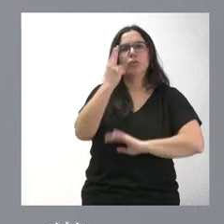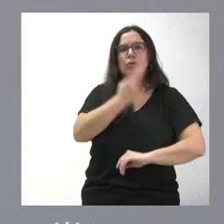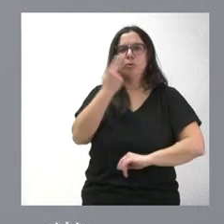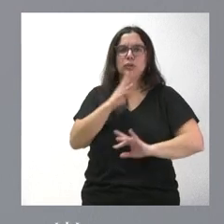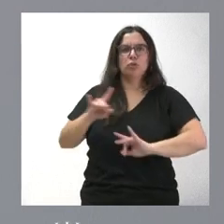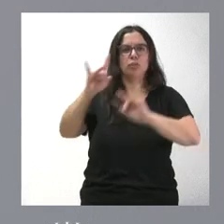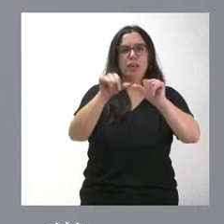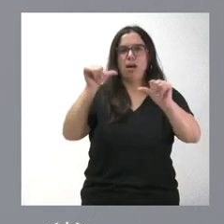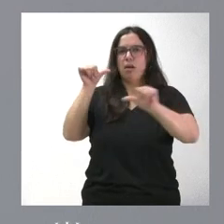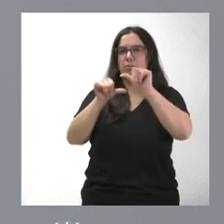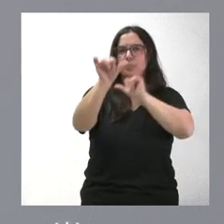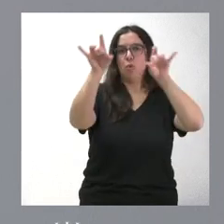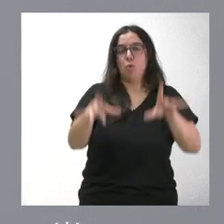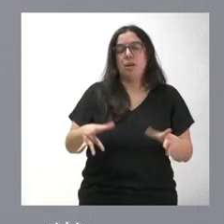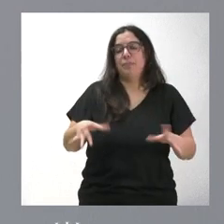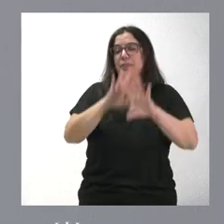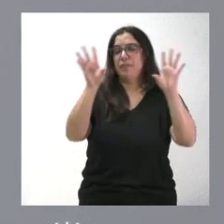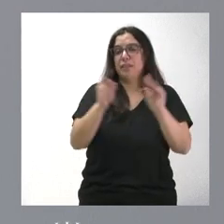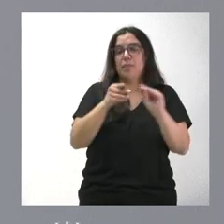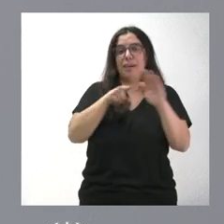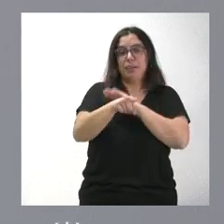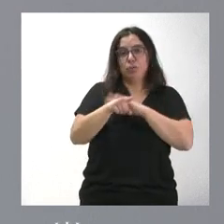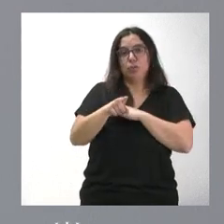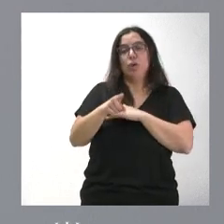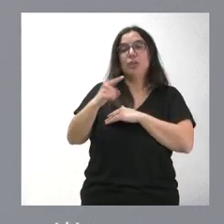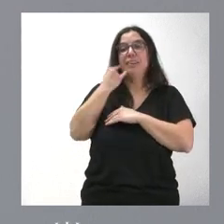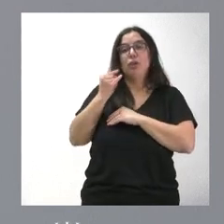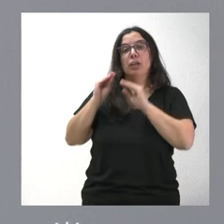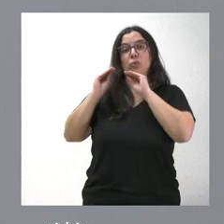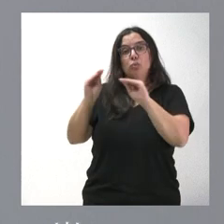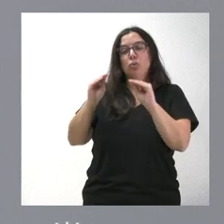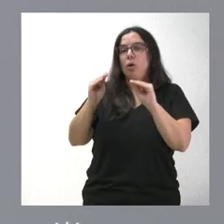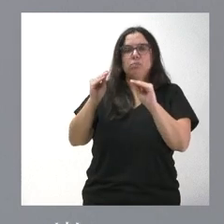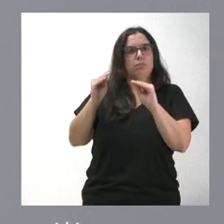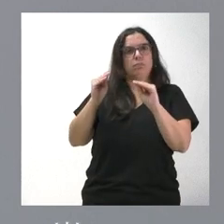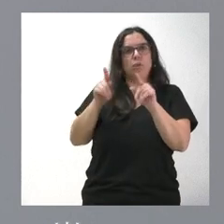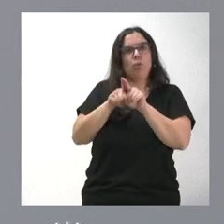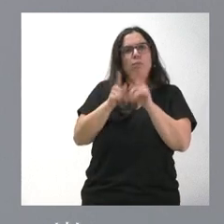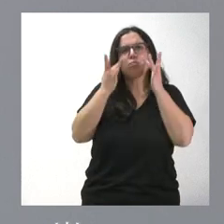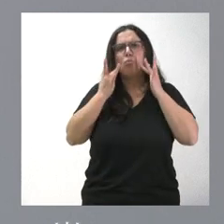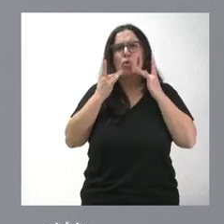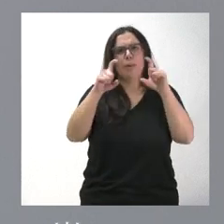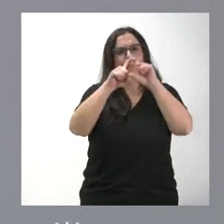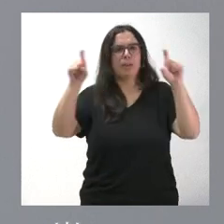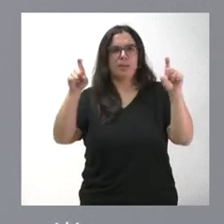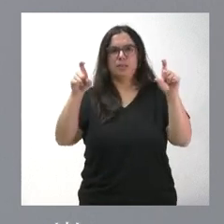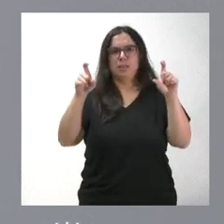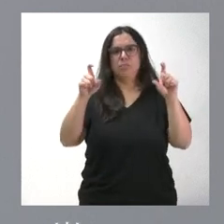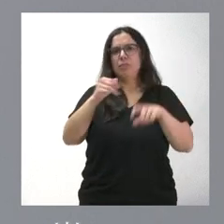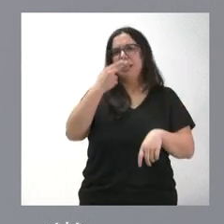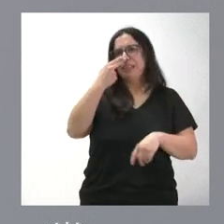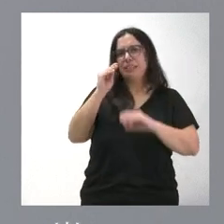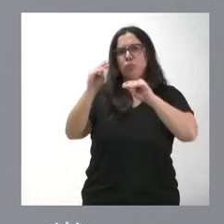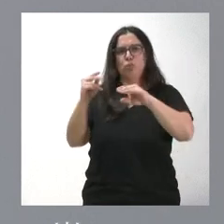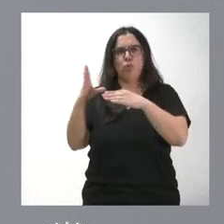tierra que lo ha sido en el pasado. Y, en definitiva, que la gestión de Telefónica sea estrictamente empresarial, conforme a los intereses de sus